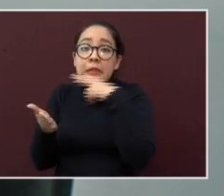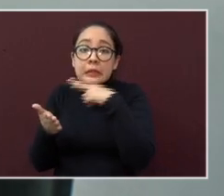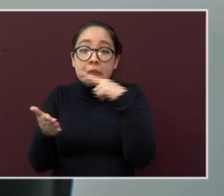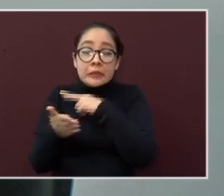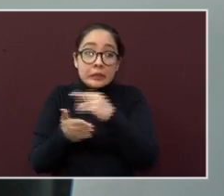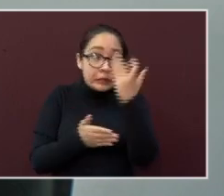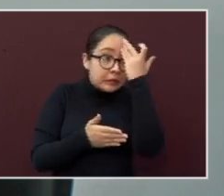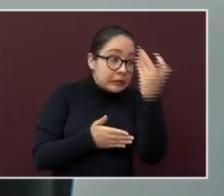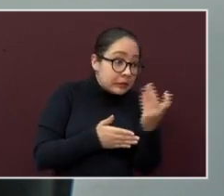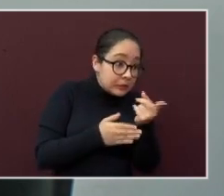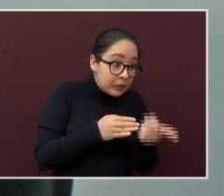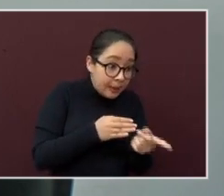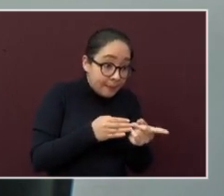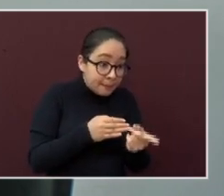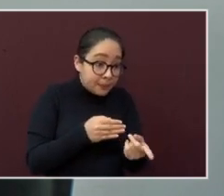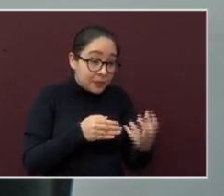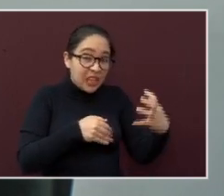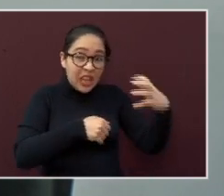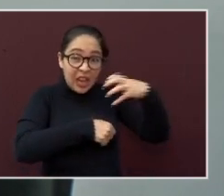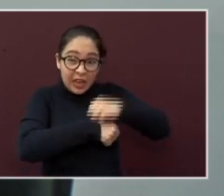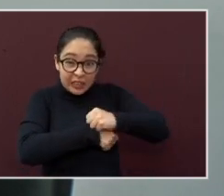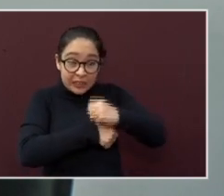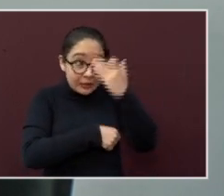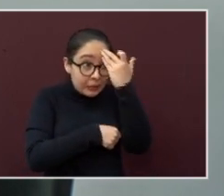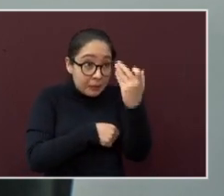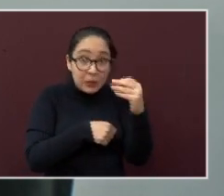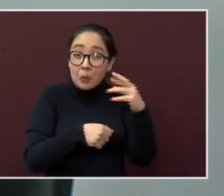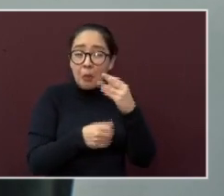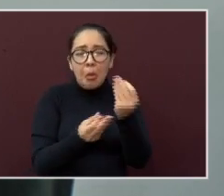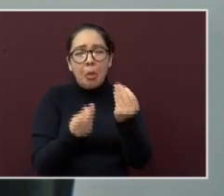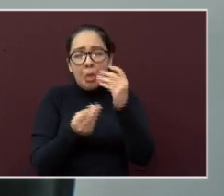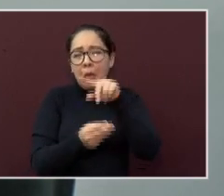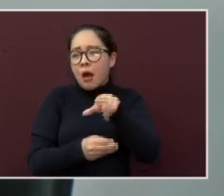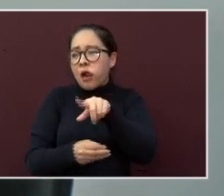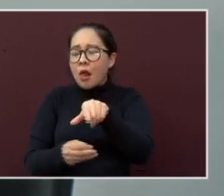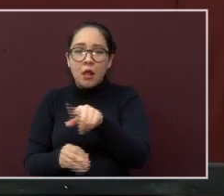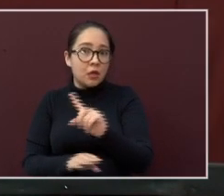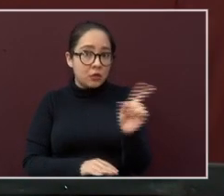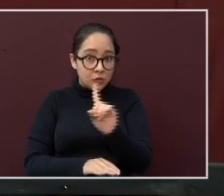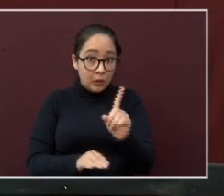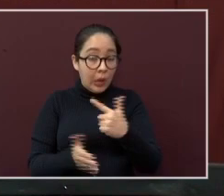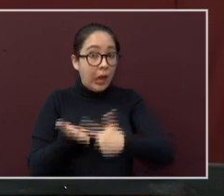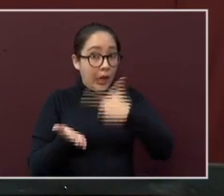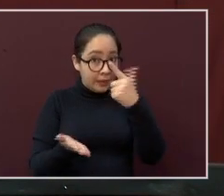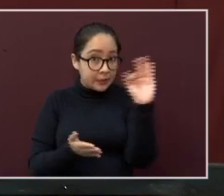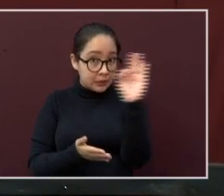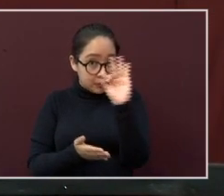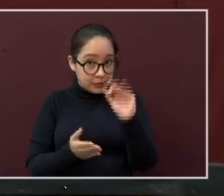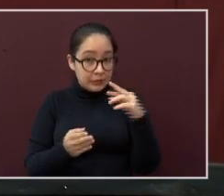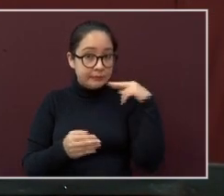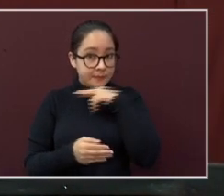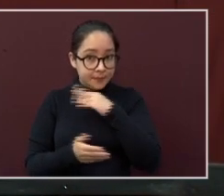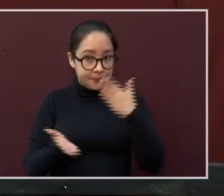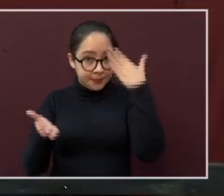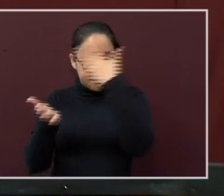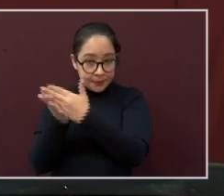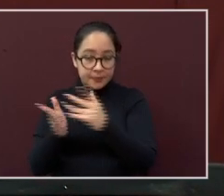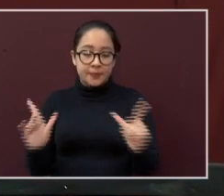la lesión y la valoración médica son cruciales. Eso sería todo, doctor. Muchas gracias,